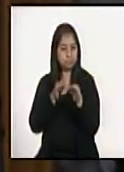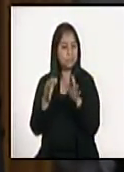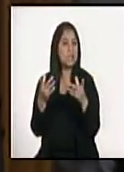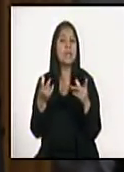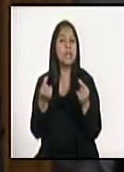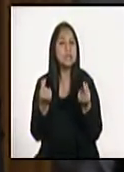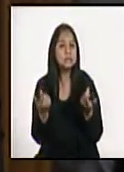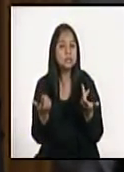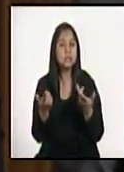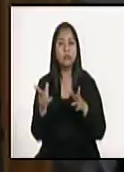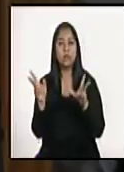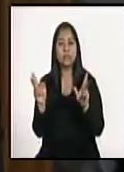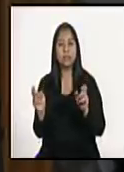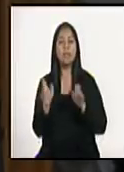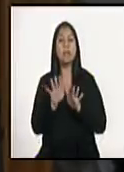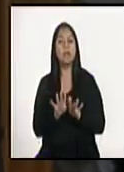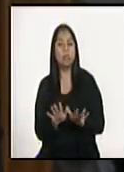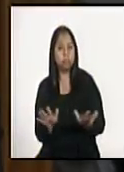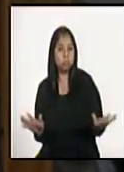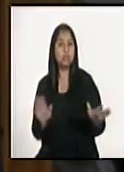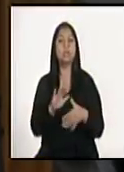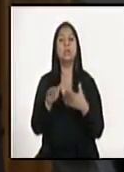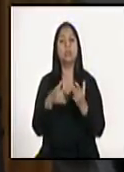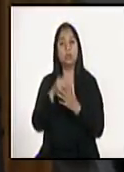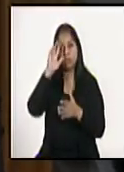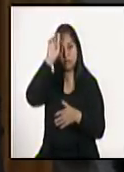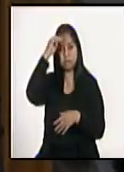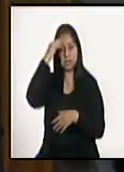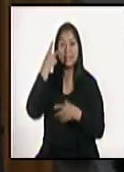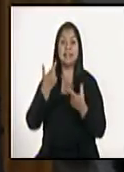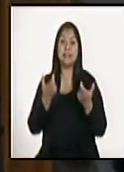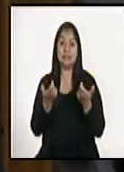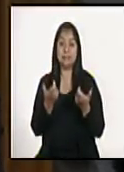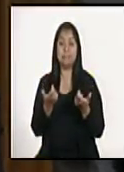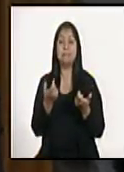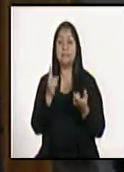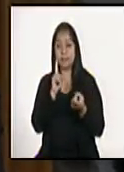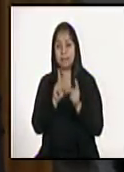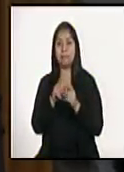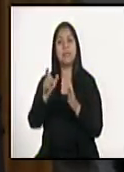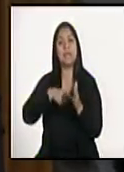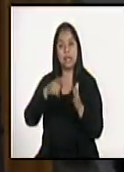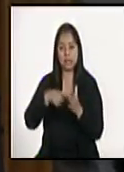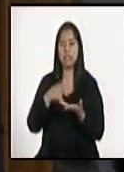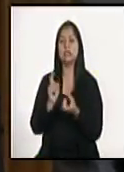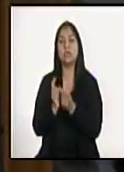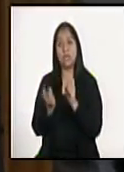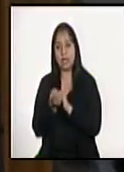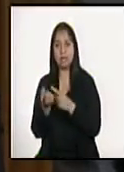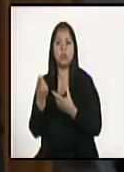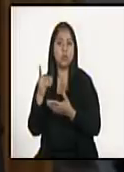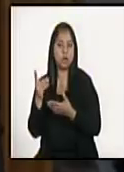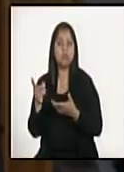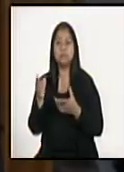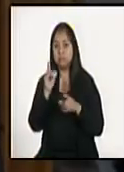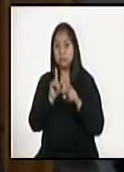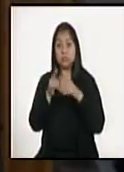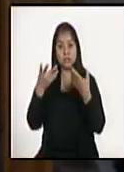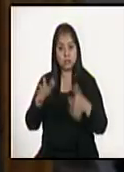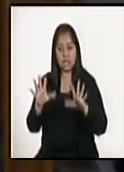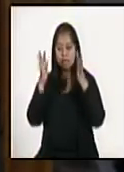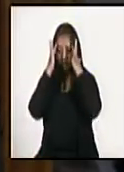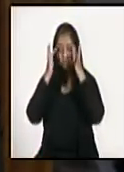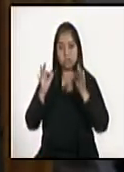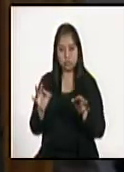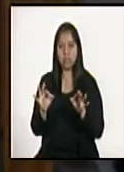haciendo en temas de relajamiento de toda la política monetaria cambiar y crediticia donde ya se tomaron acciones concretas